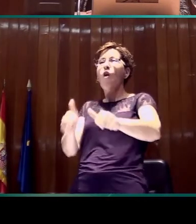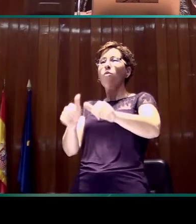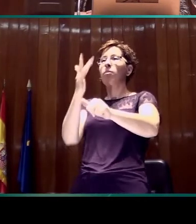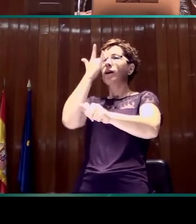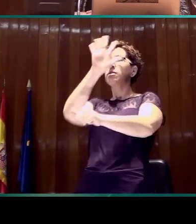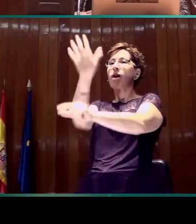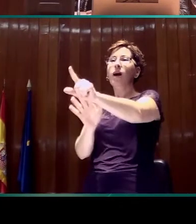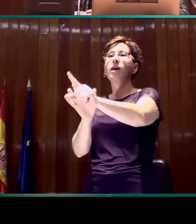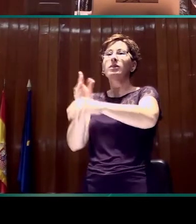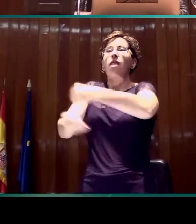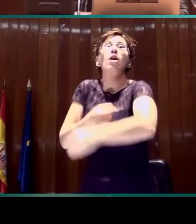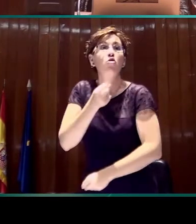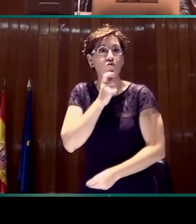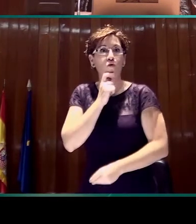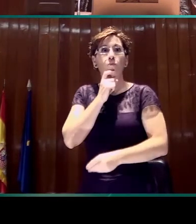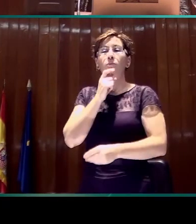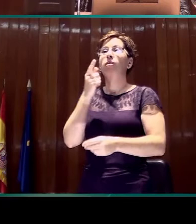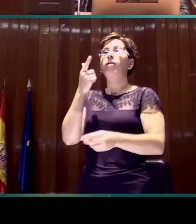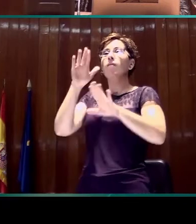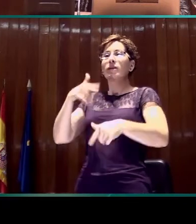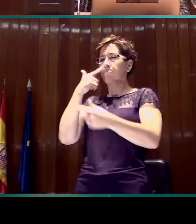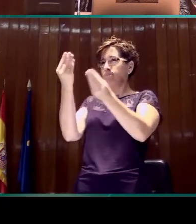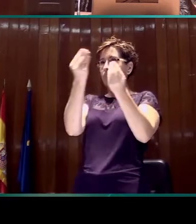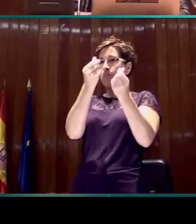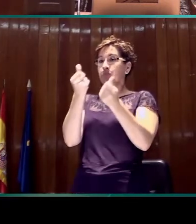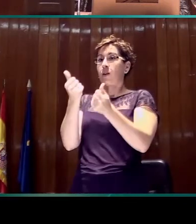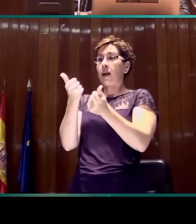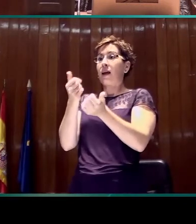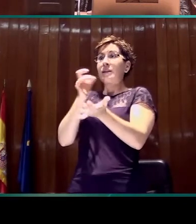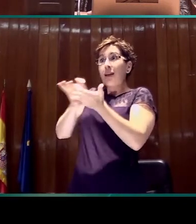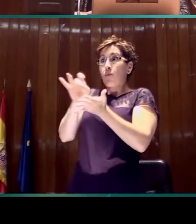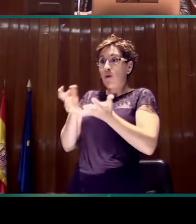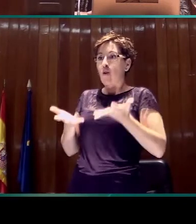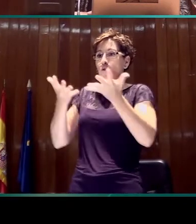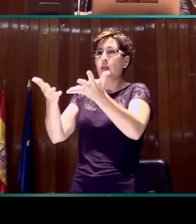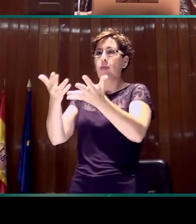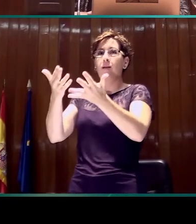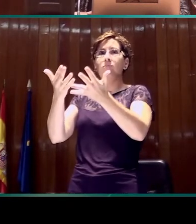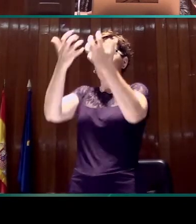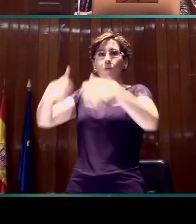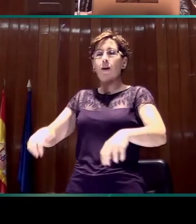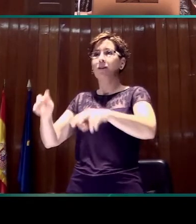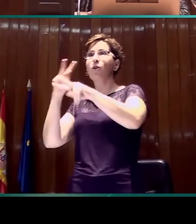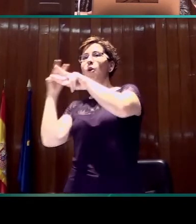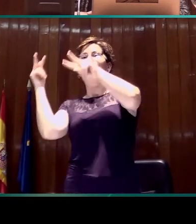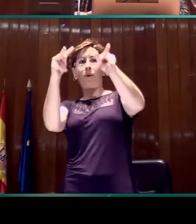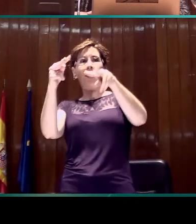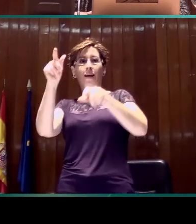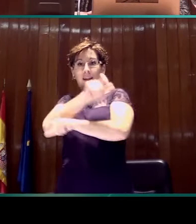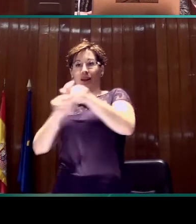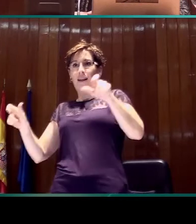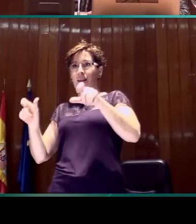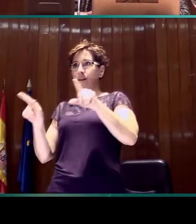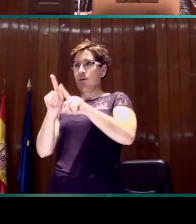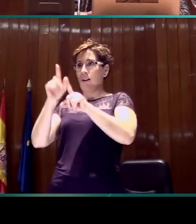servicio que, siempre que está disponible, se hace visible al espectador. Es lo contrario de lo que sucede con los subtítulos, que son activados de